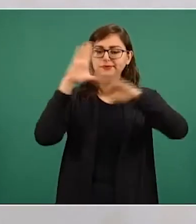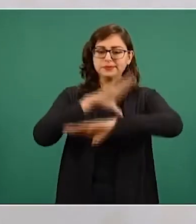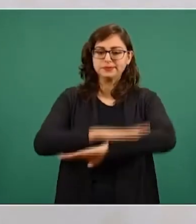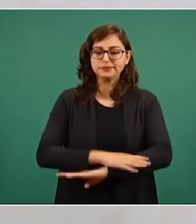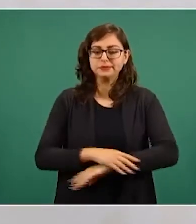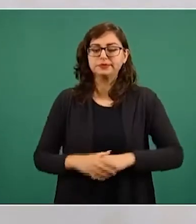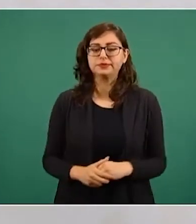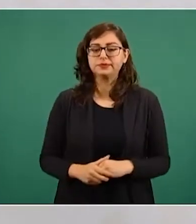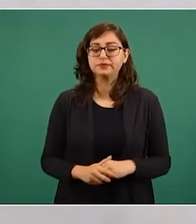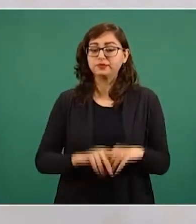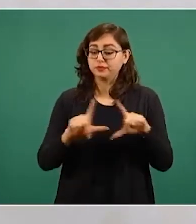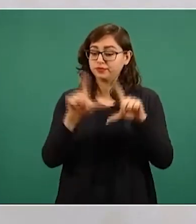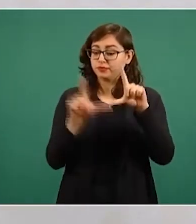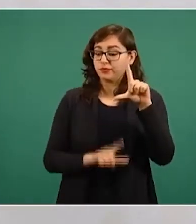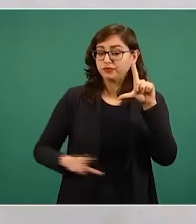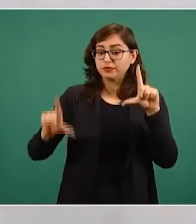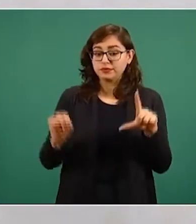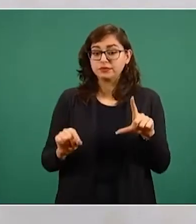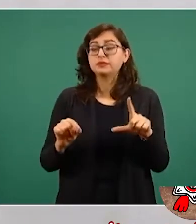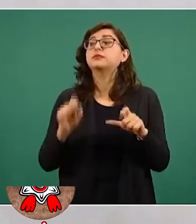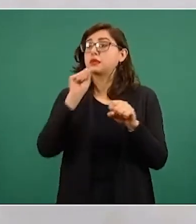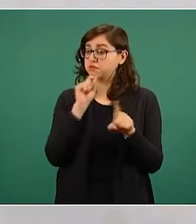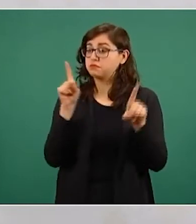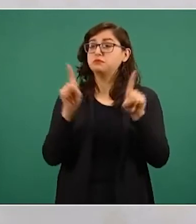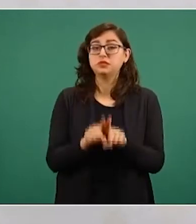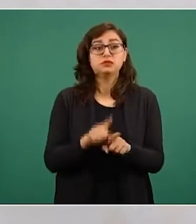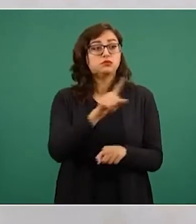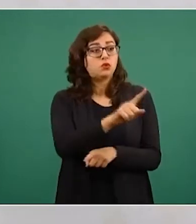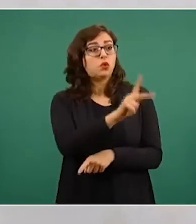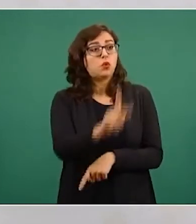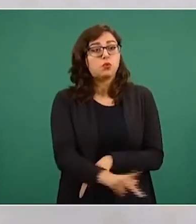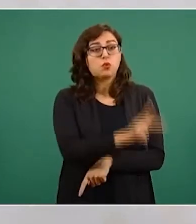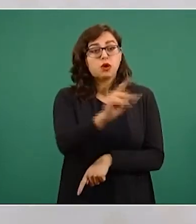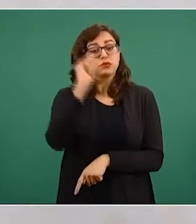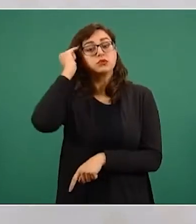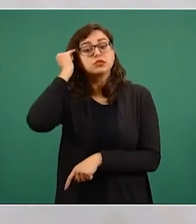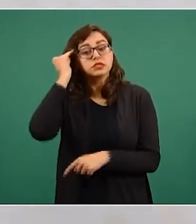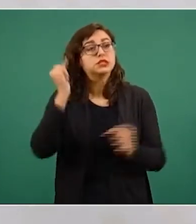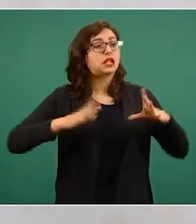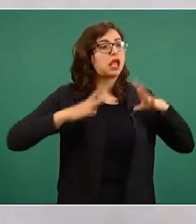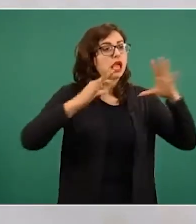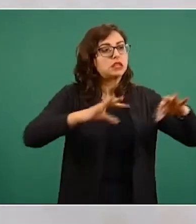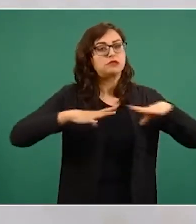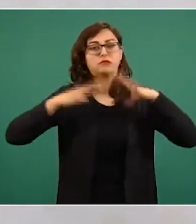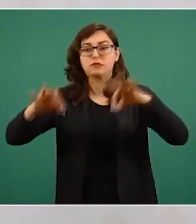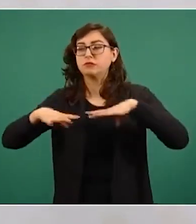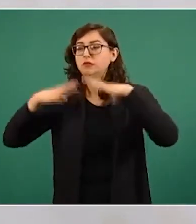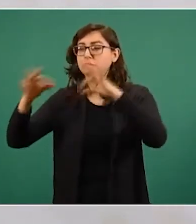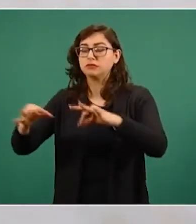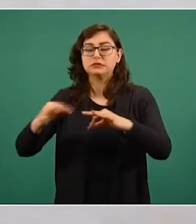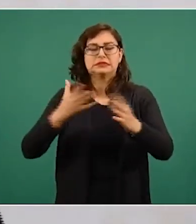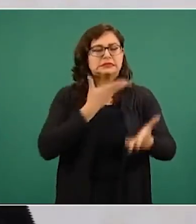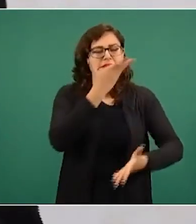día el Estado mexicano pedirá perdón a los pueblos originarios por haber porfiado